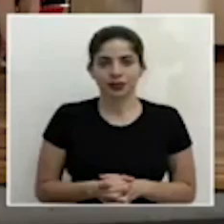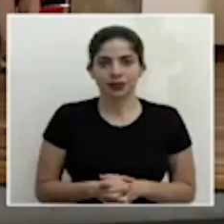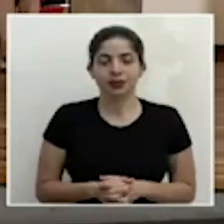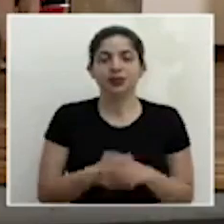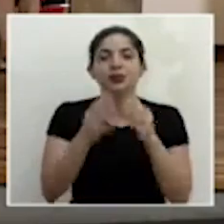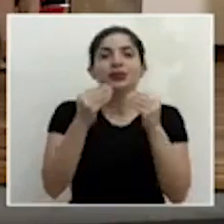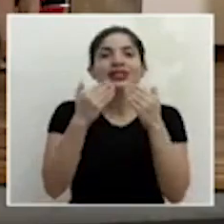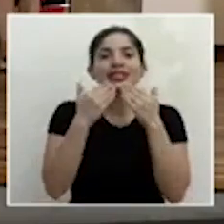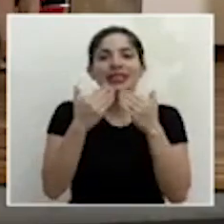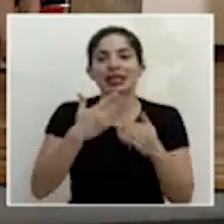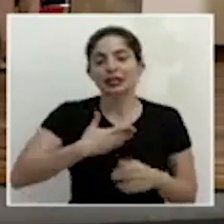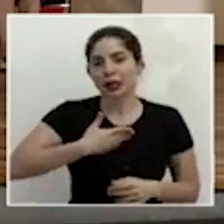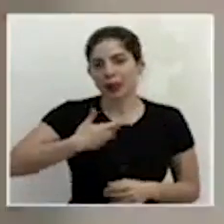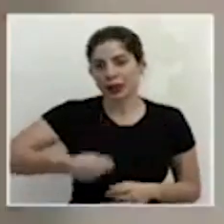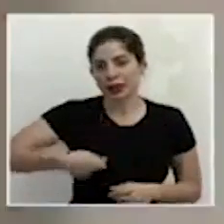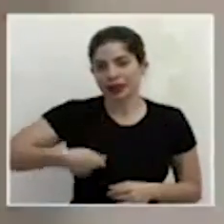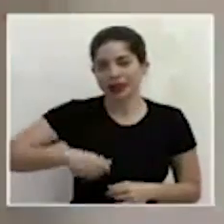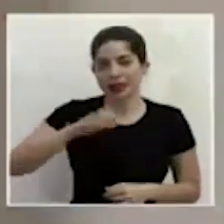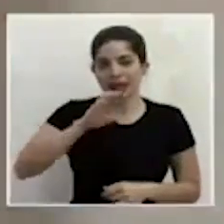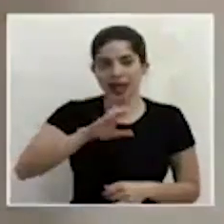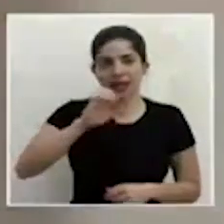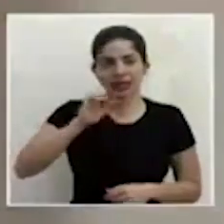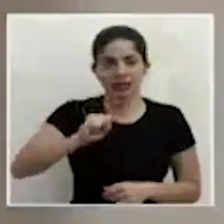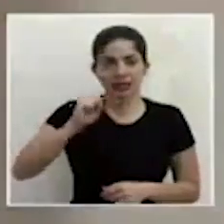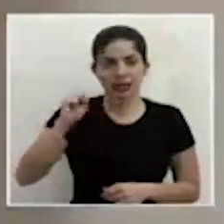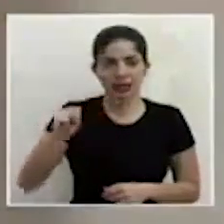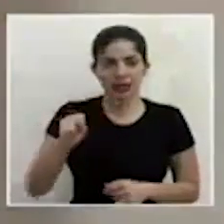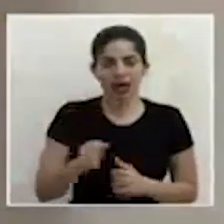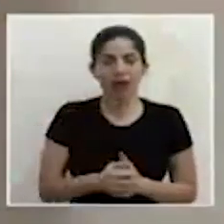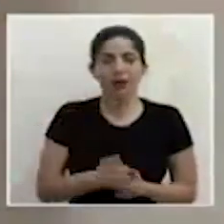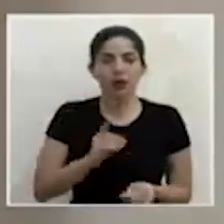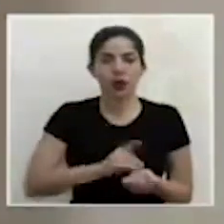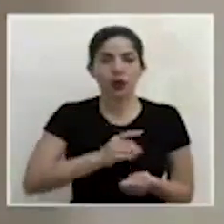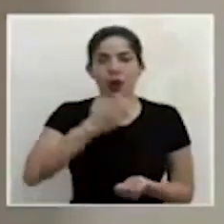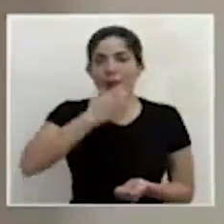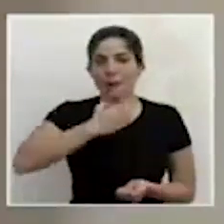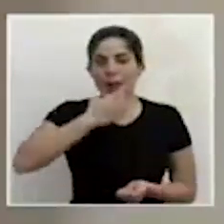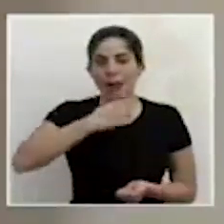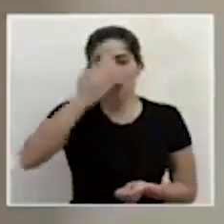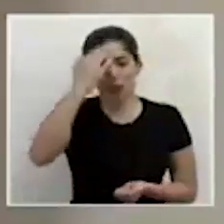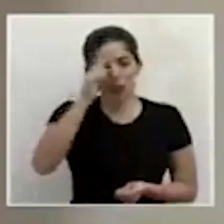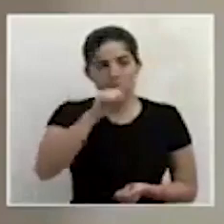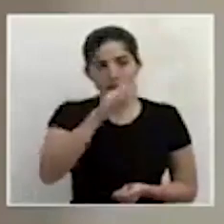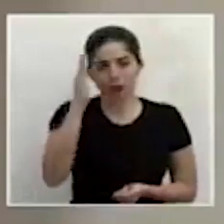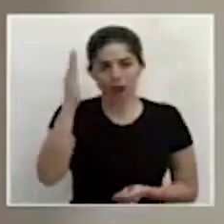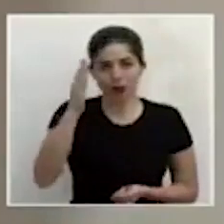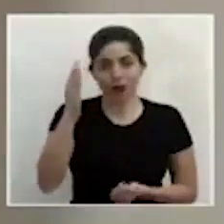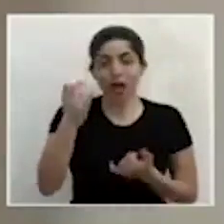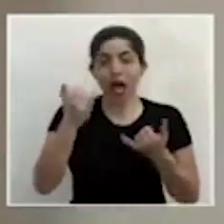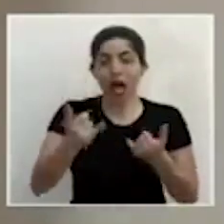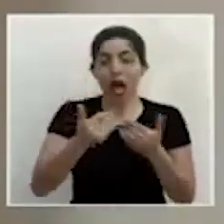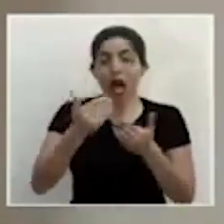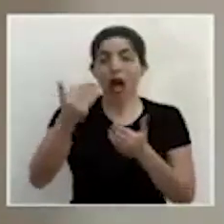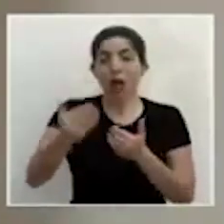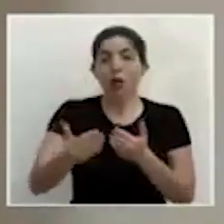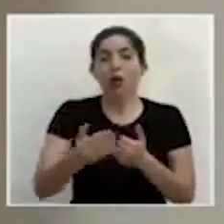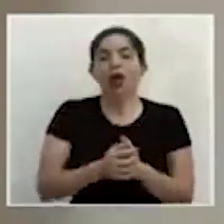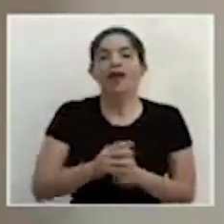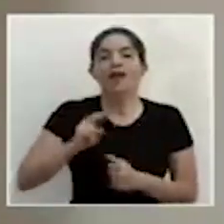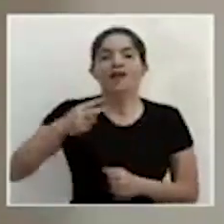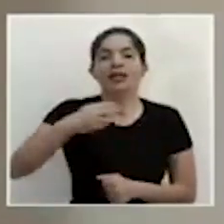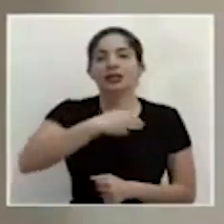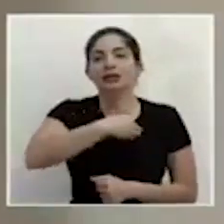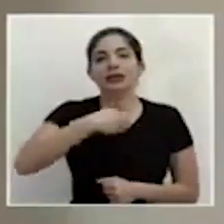Muchas gracias al presidente ejecutivo de la Caja Costarricense de Seguro Social, doctor Macaya, por su mensaje. A continuación, escucharemos a la